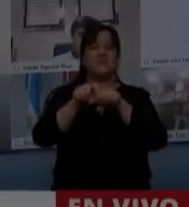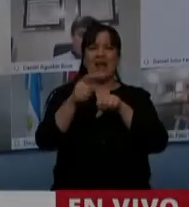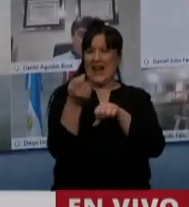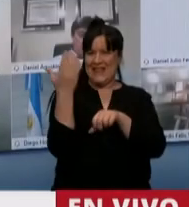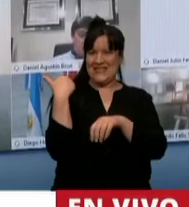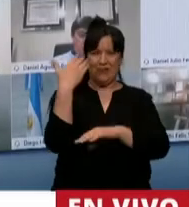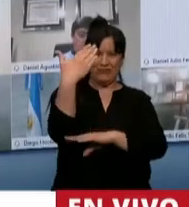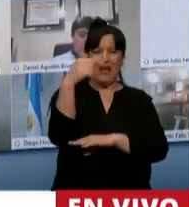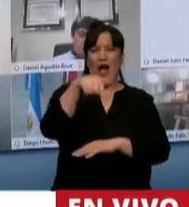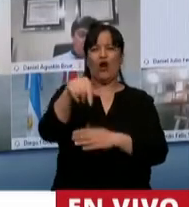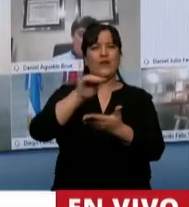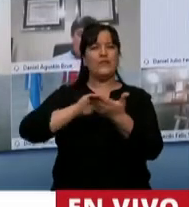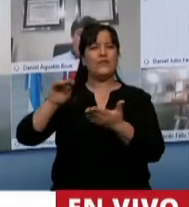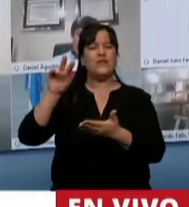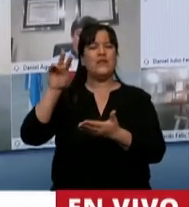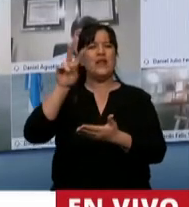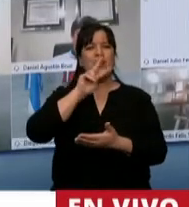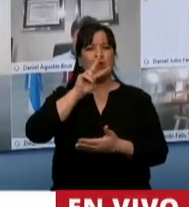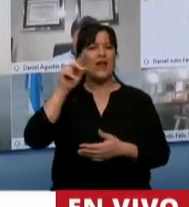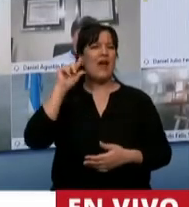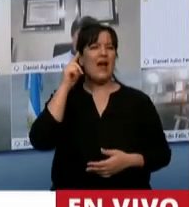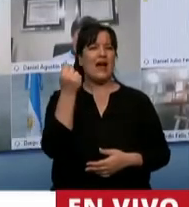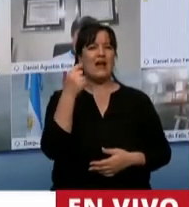Tiene la palabra la diputada Gailar.